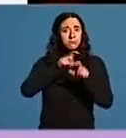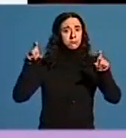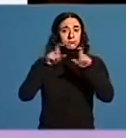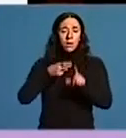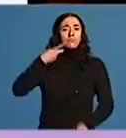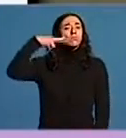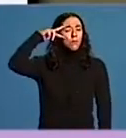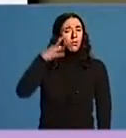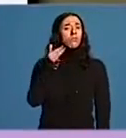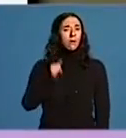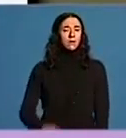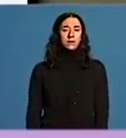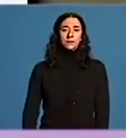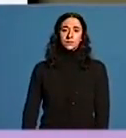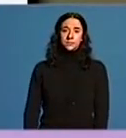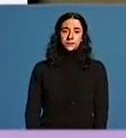da hostalería lucense.